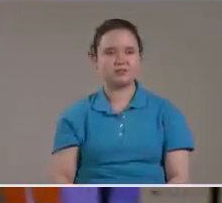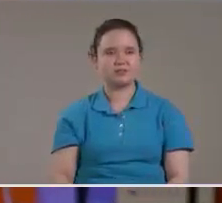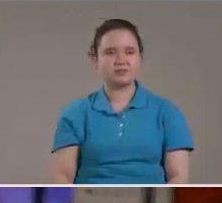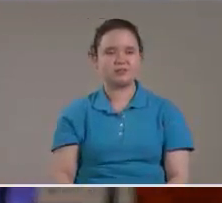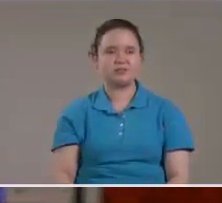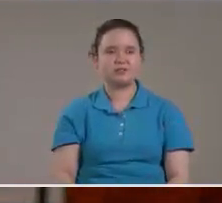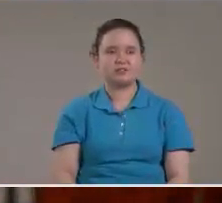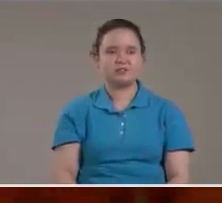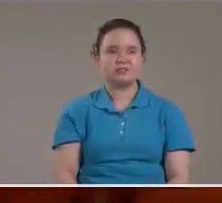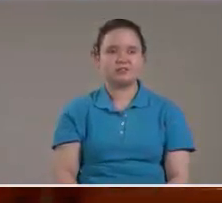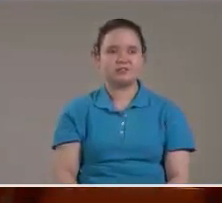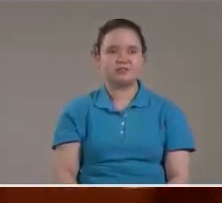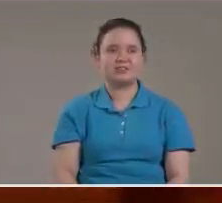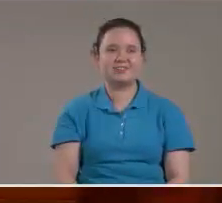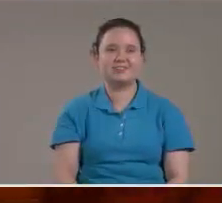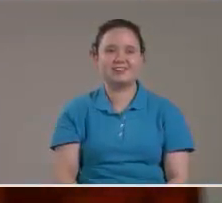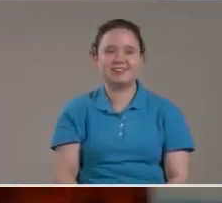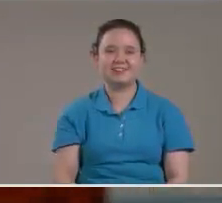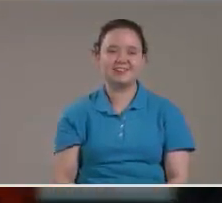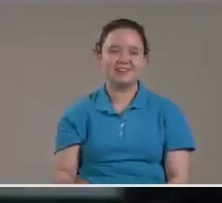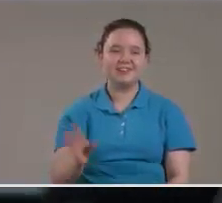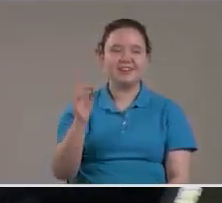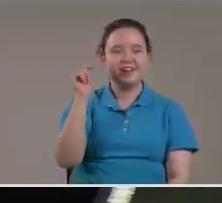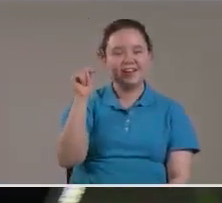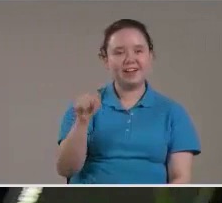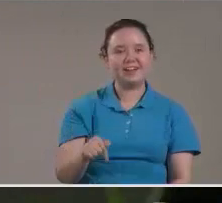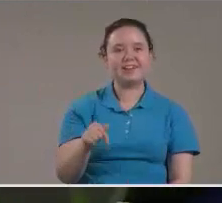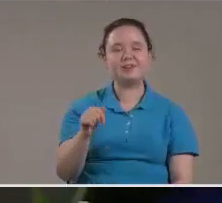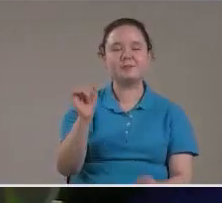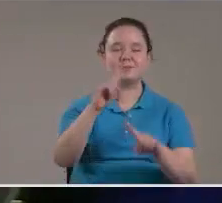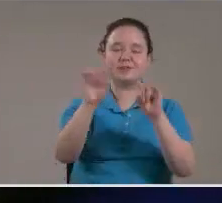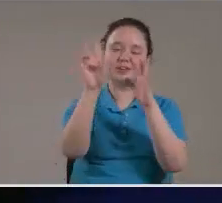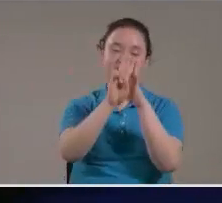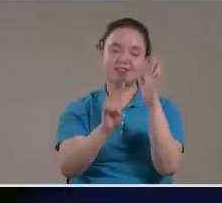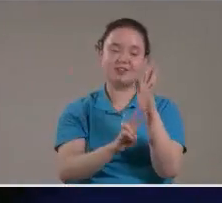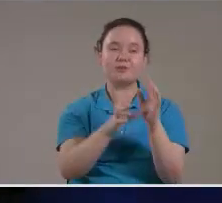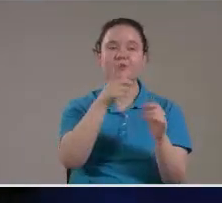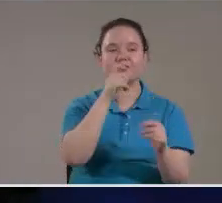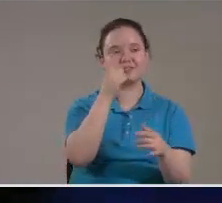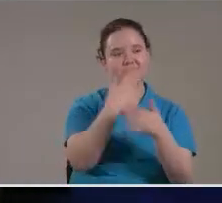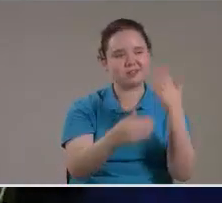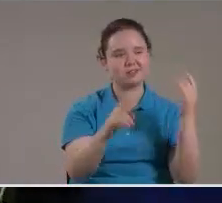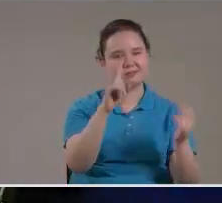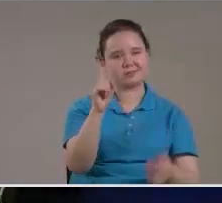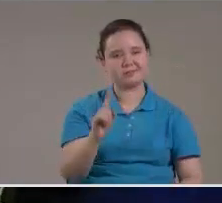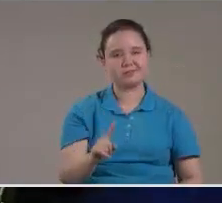No, no No me digan nosotros Aquí Según el texto ¿Quién es el que se va?